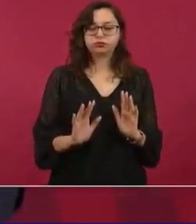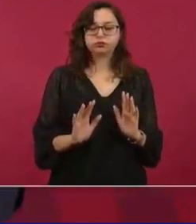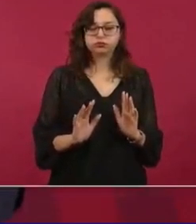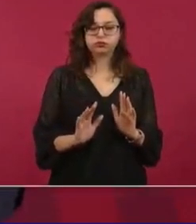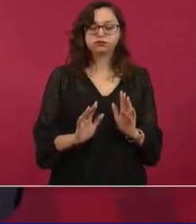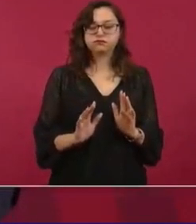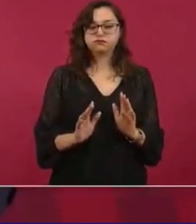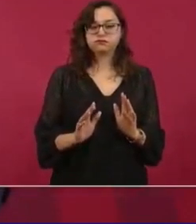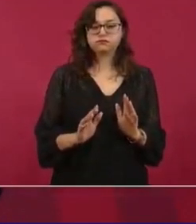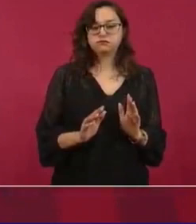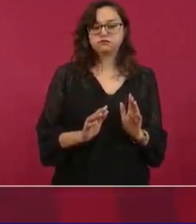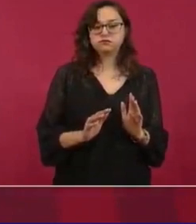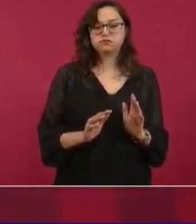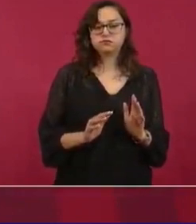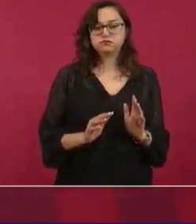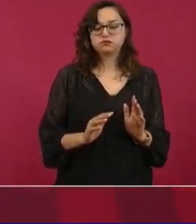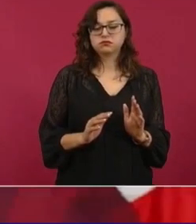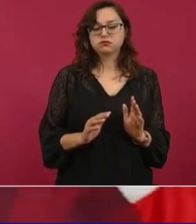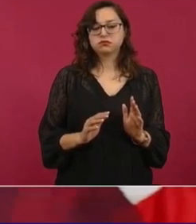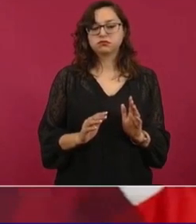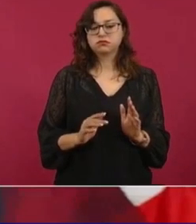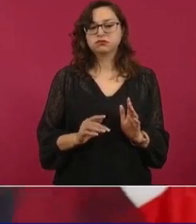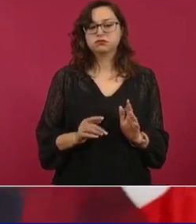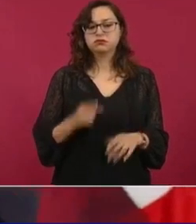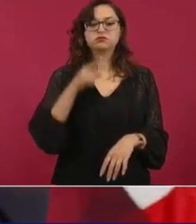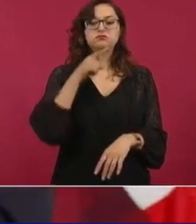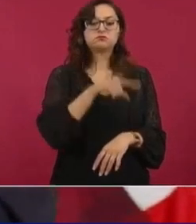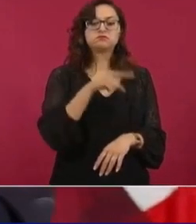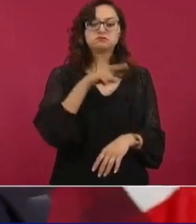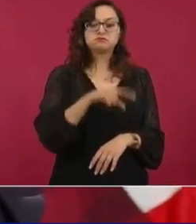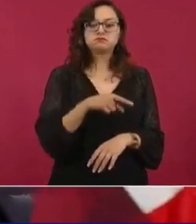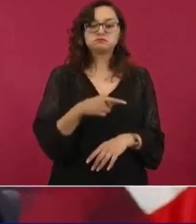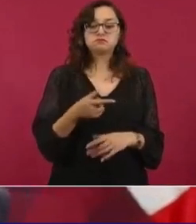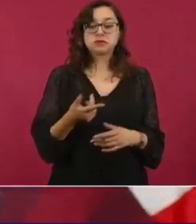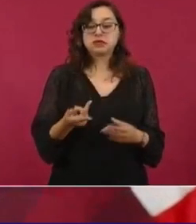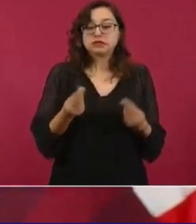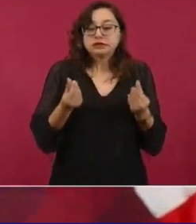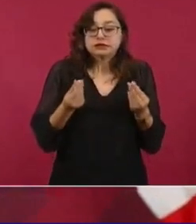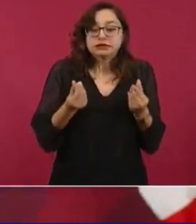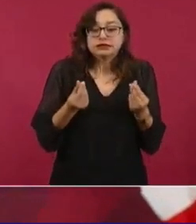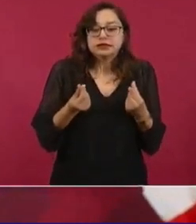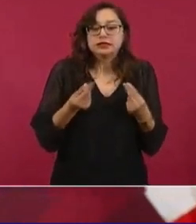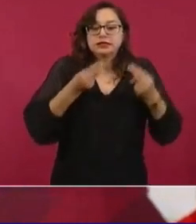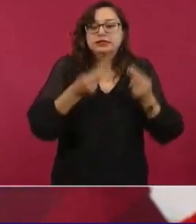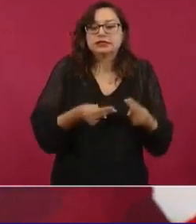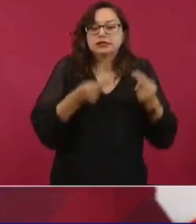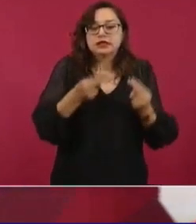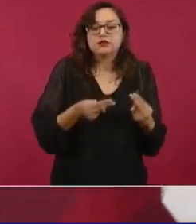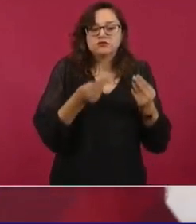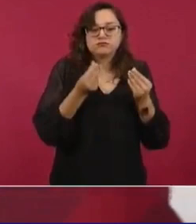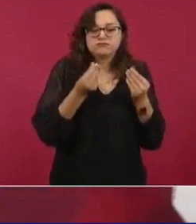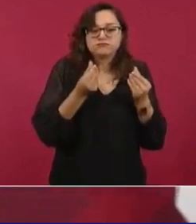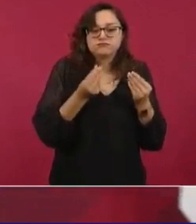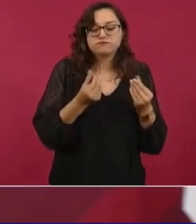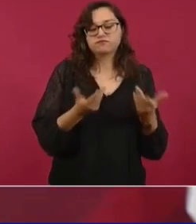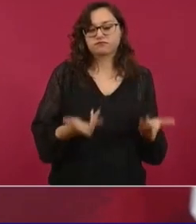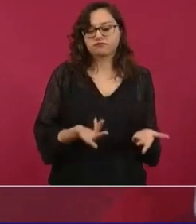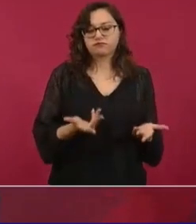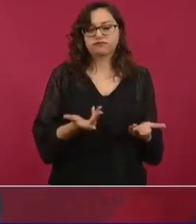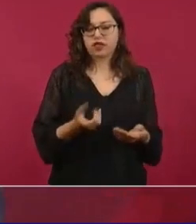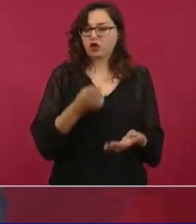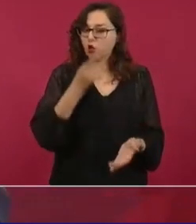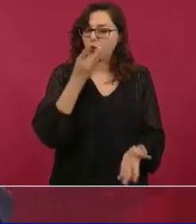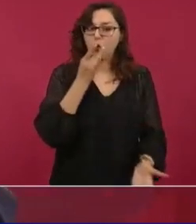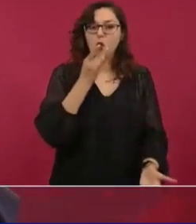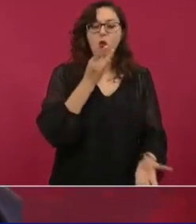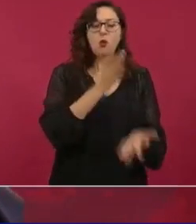de la delincuencia de cuello blanco, business, business.